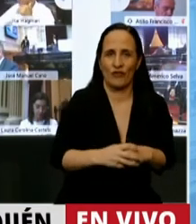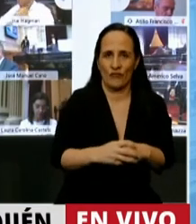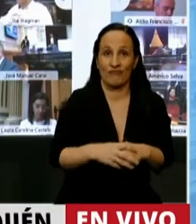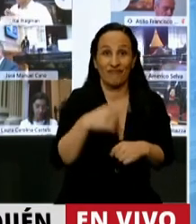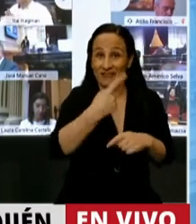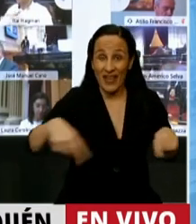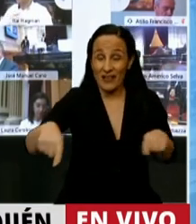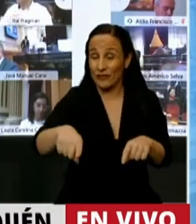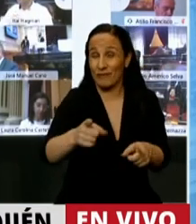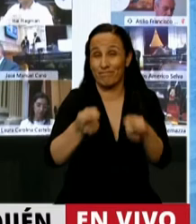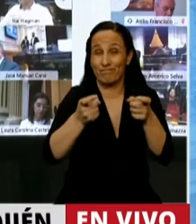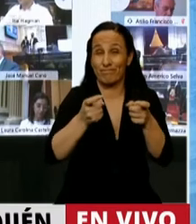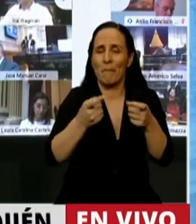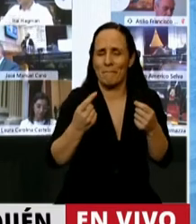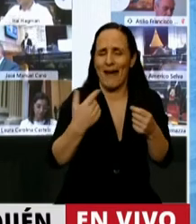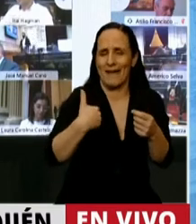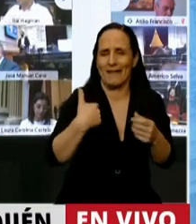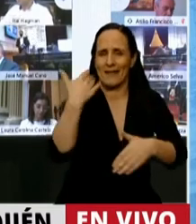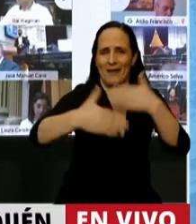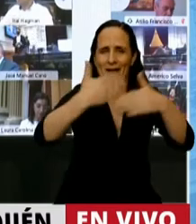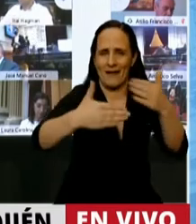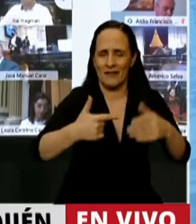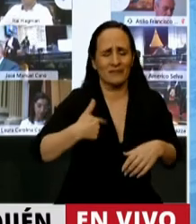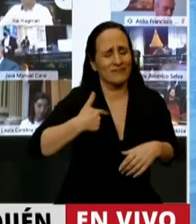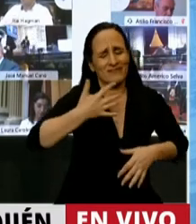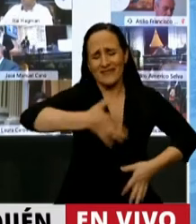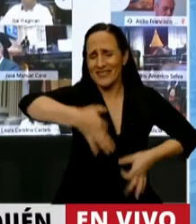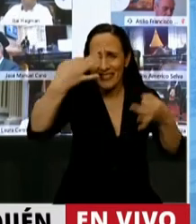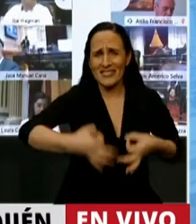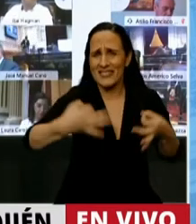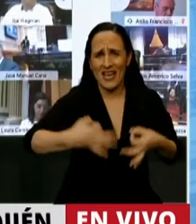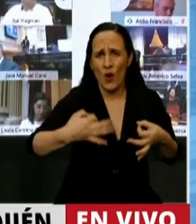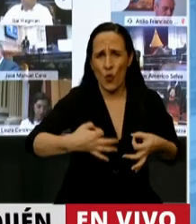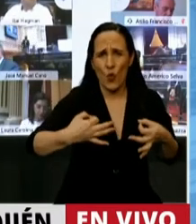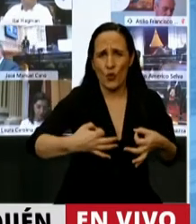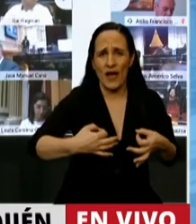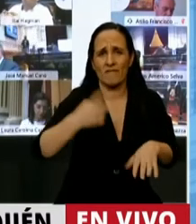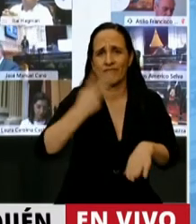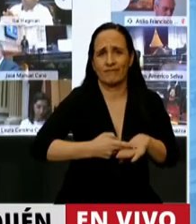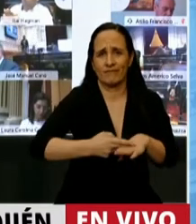para su recomposición. Estoy convencida que nuestro...